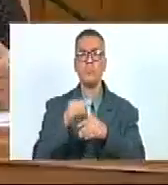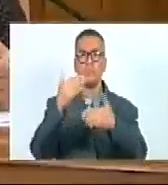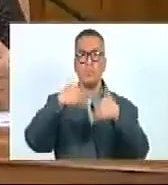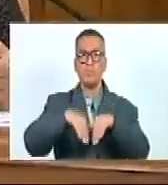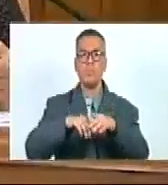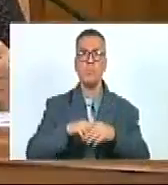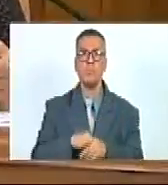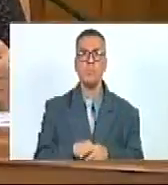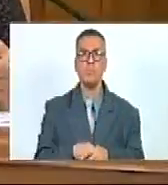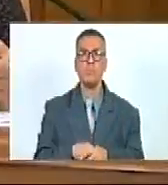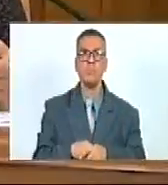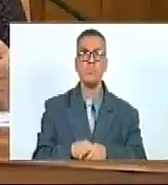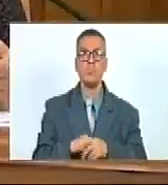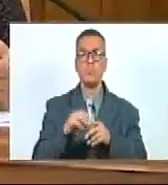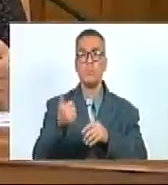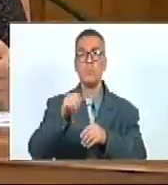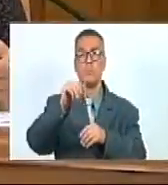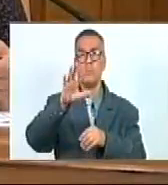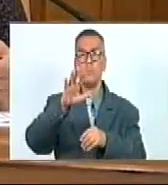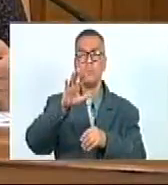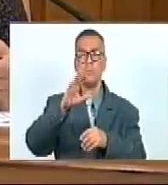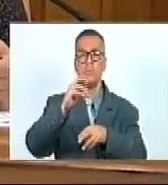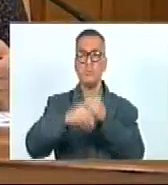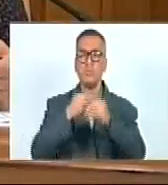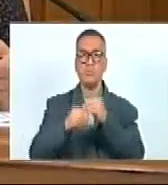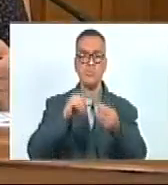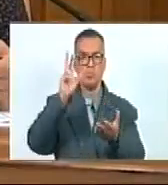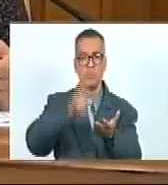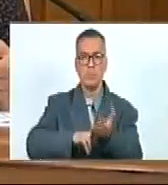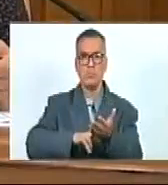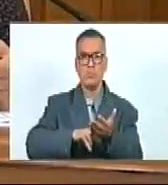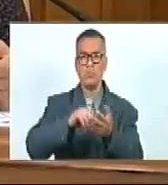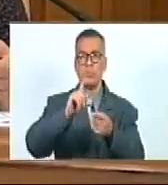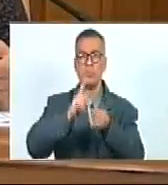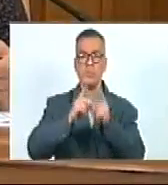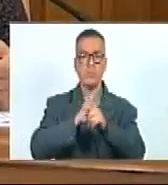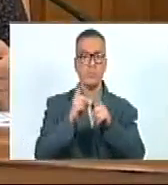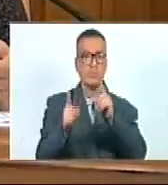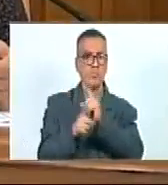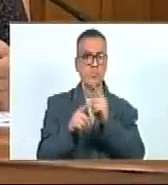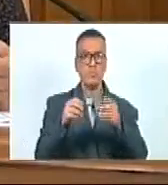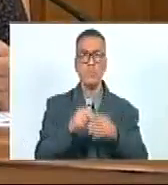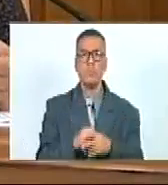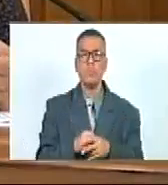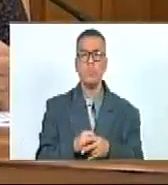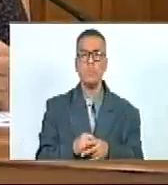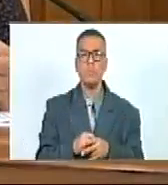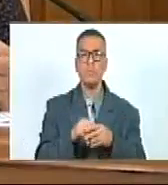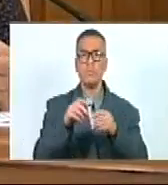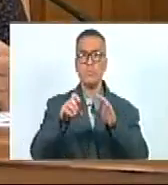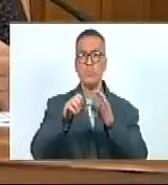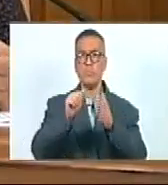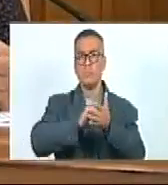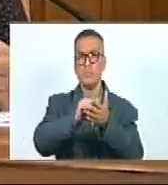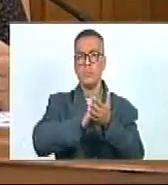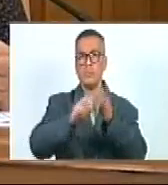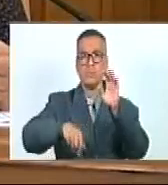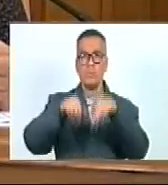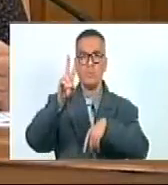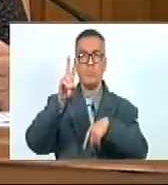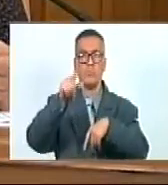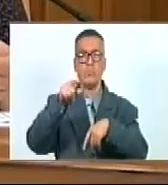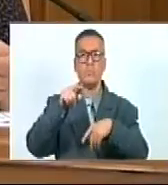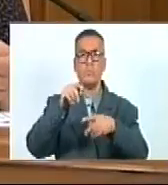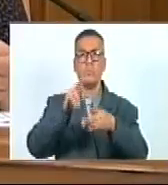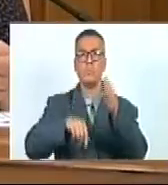señora secretaria. Décimo, quinto. Se propone aprobar con modificación el contenido del artículo 12, que pasa a